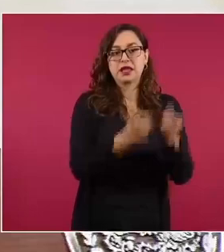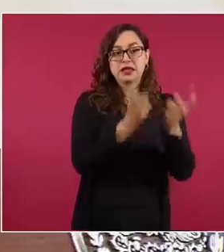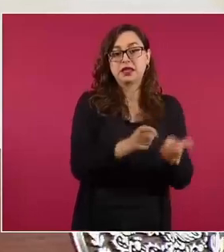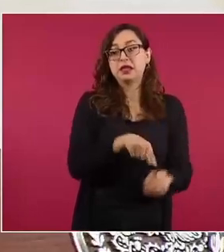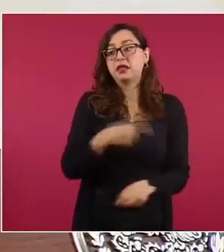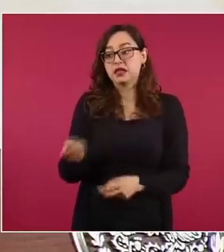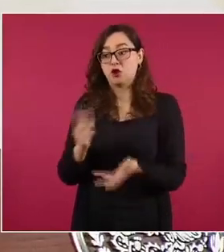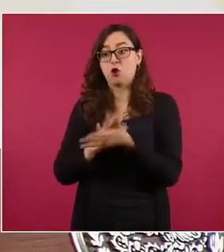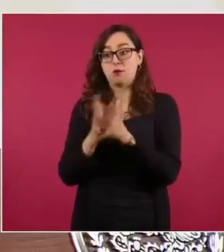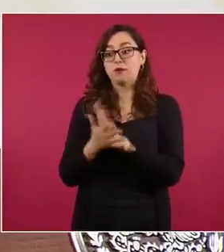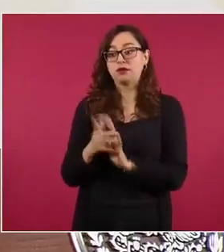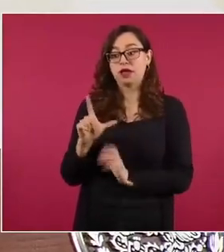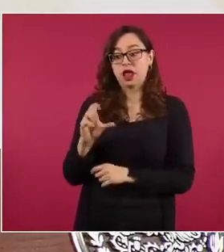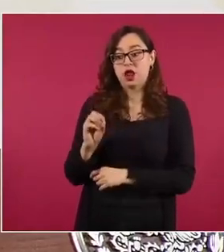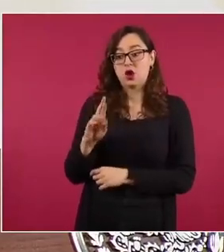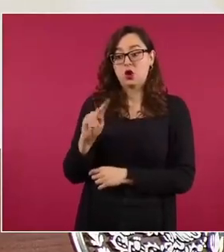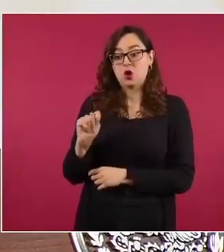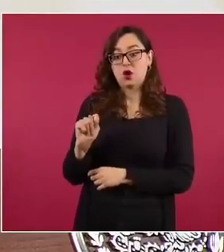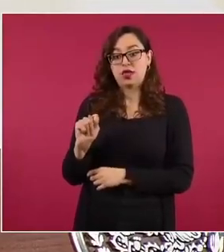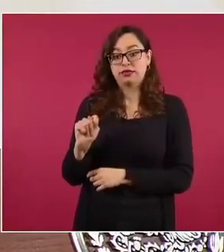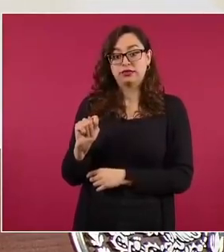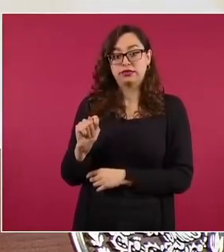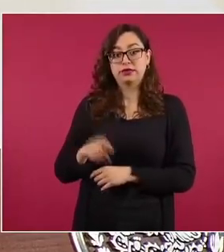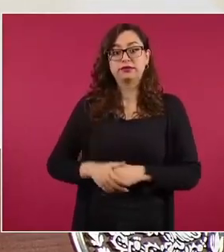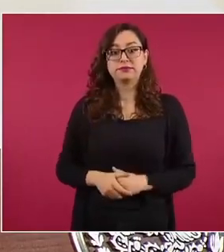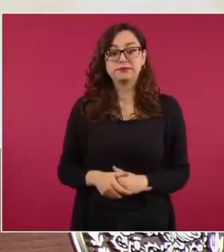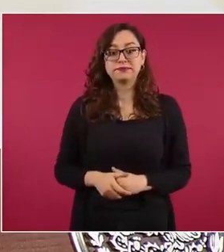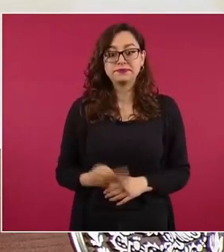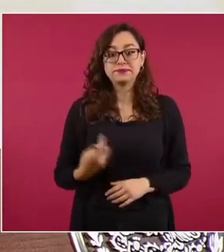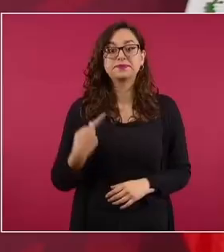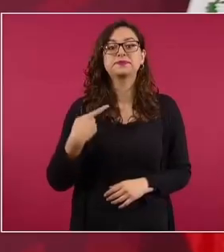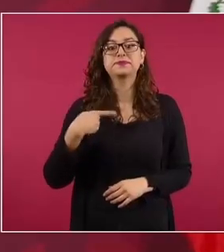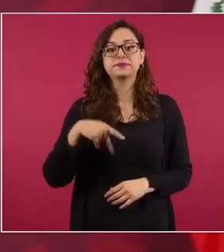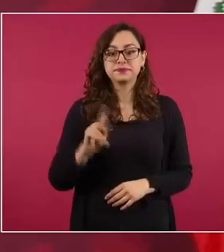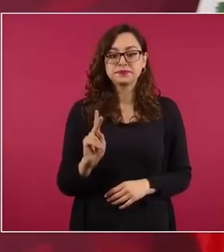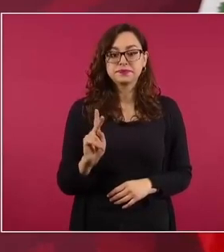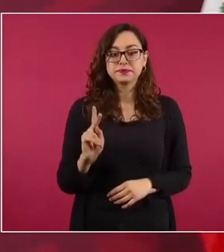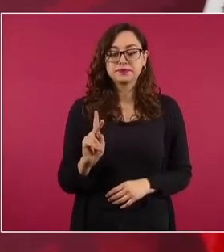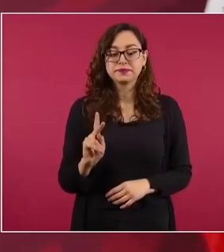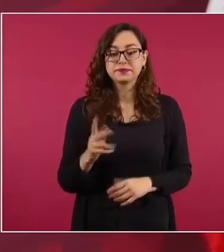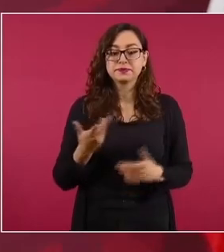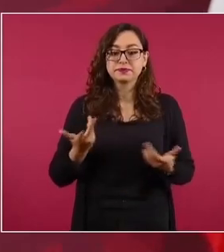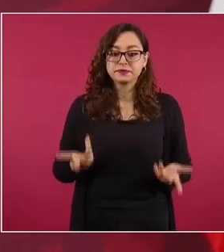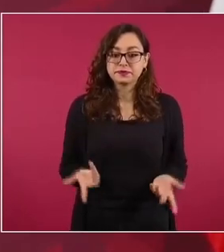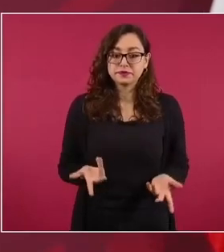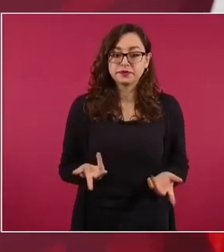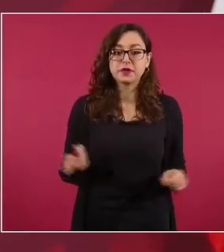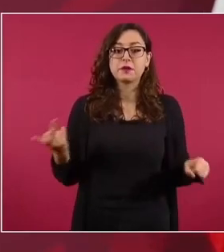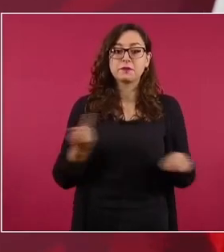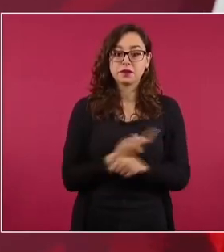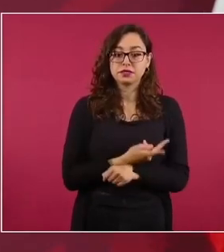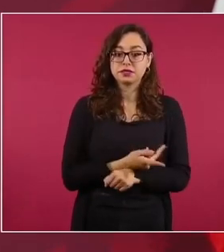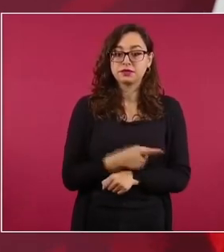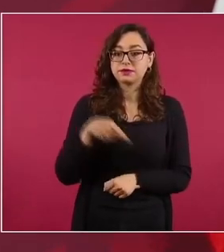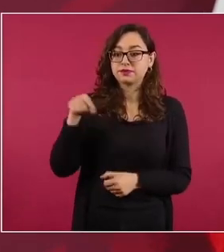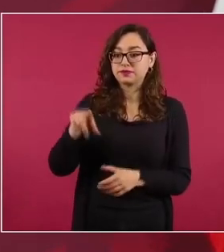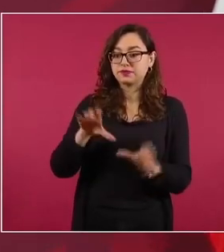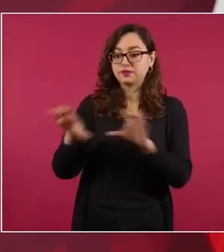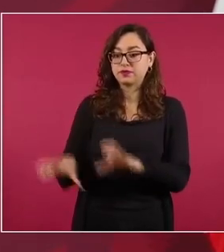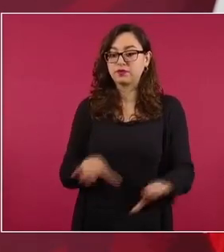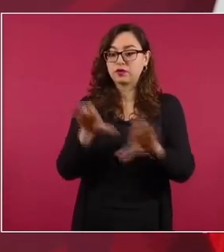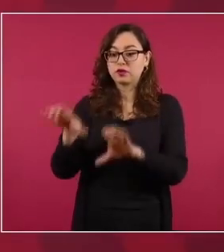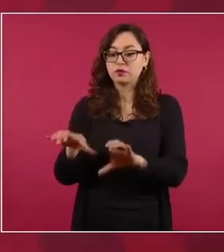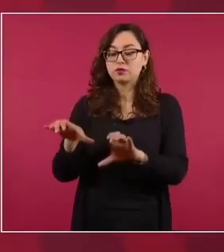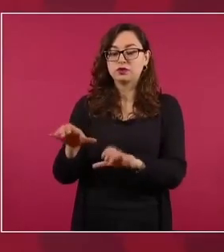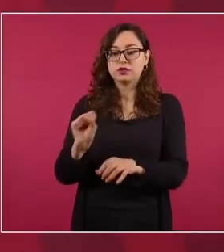pero que la información, quien lleva a cabo la extracción de